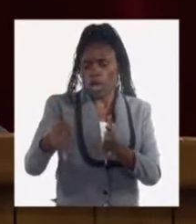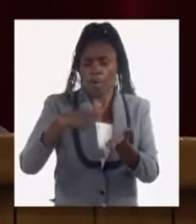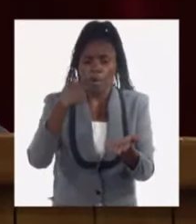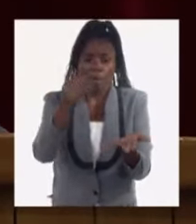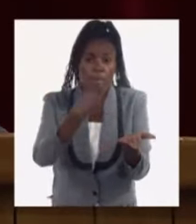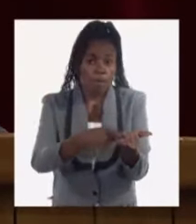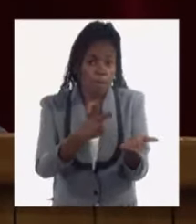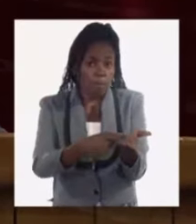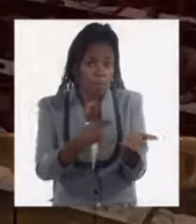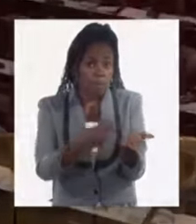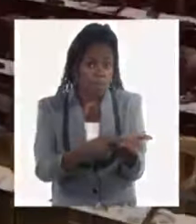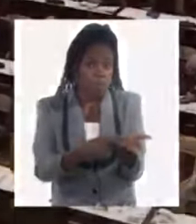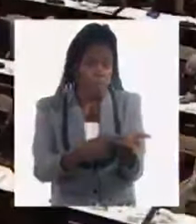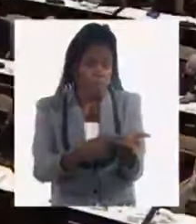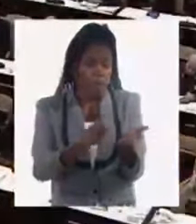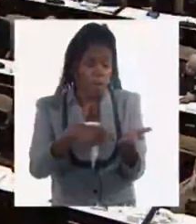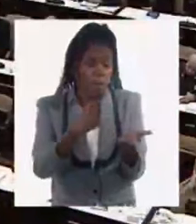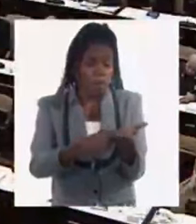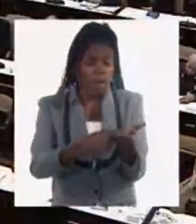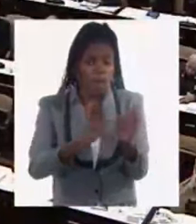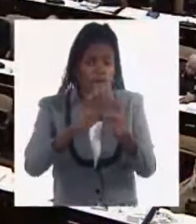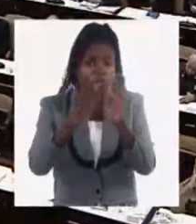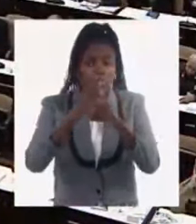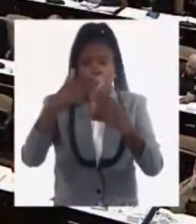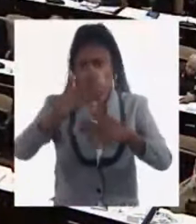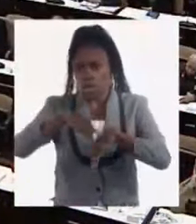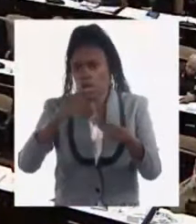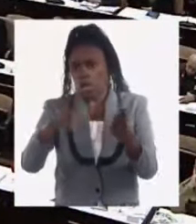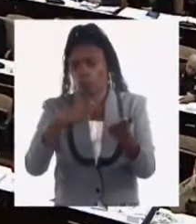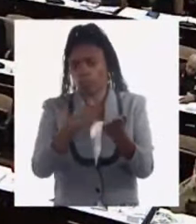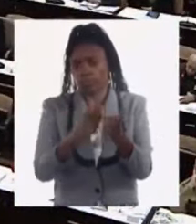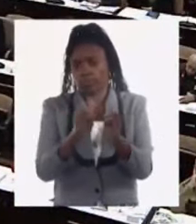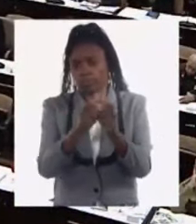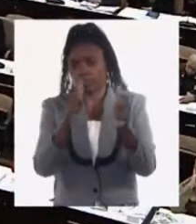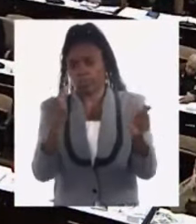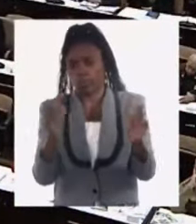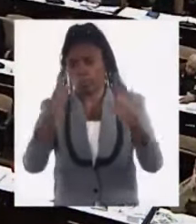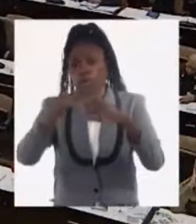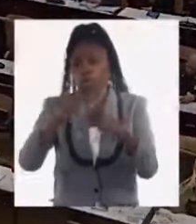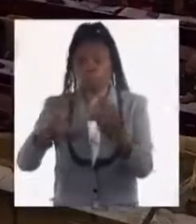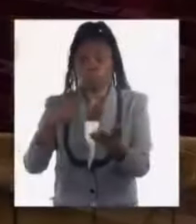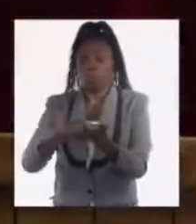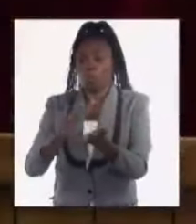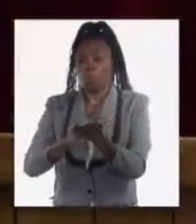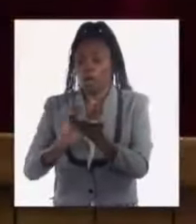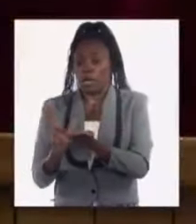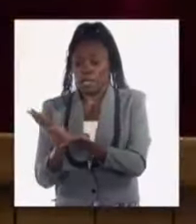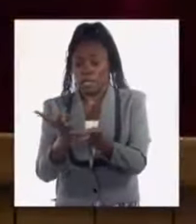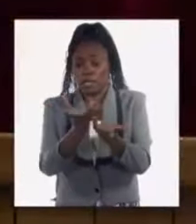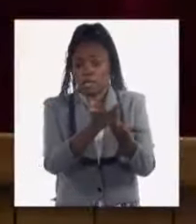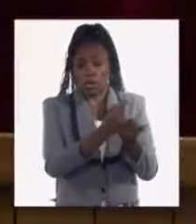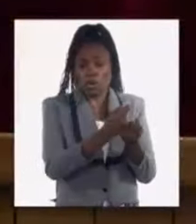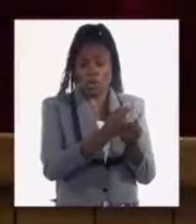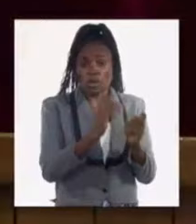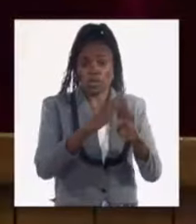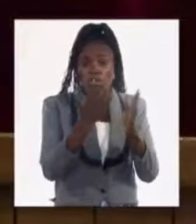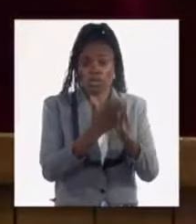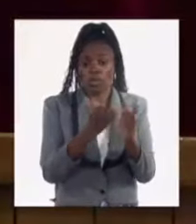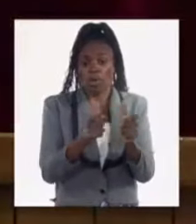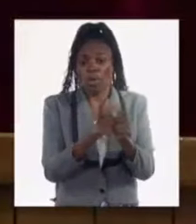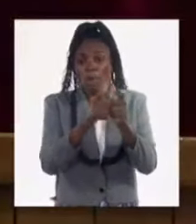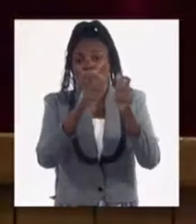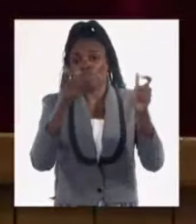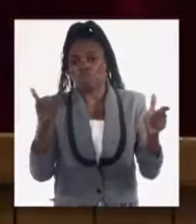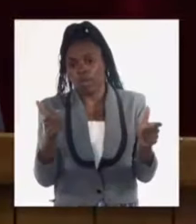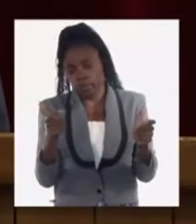o sea, pongo más dinero en circulación para financiar el déficit pero eso si no tiene un nivel de oferta que recoja ese circulante va a dar al incremento de los precios.